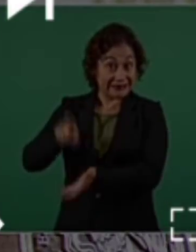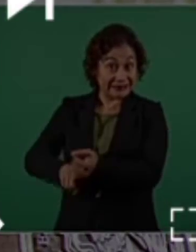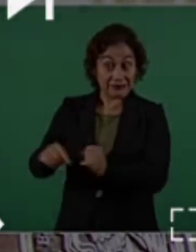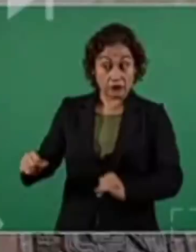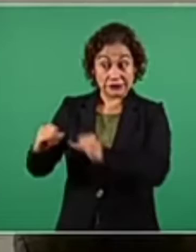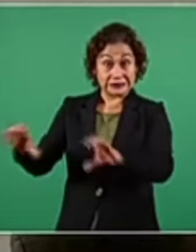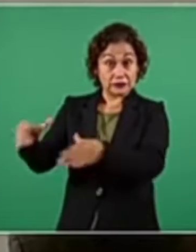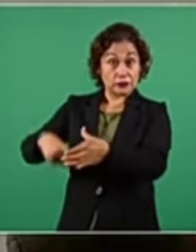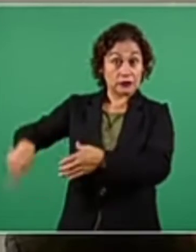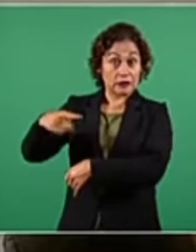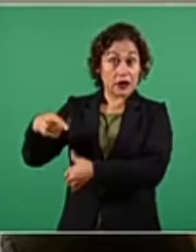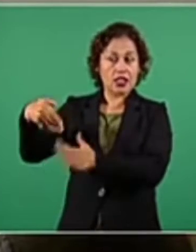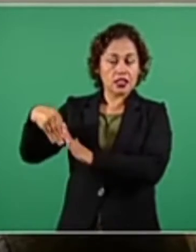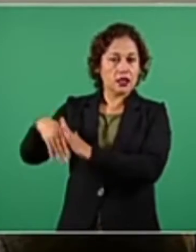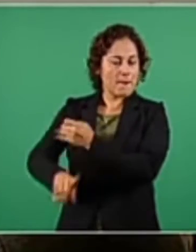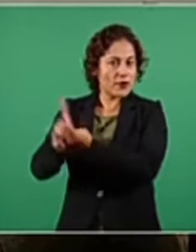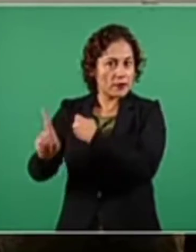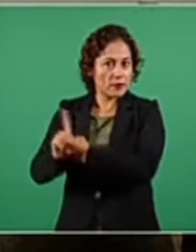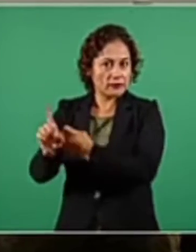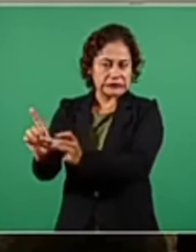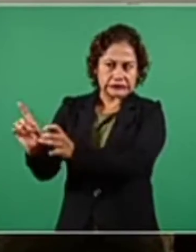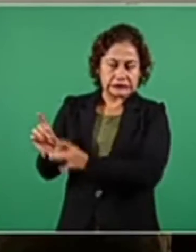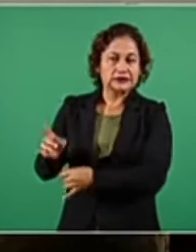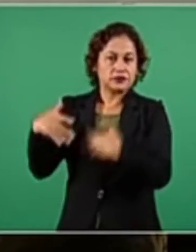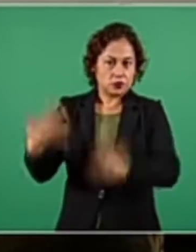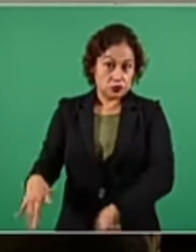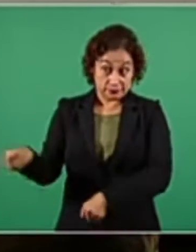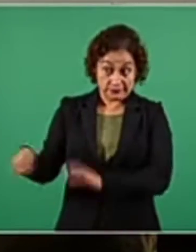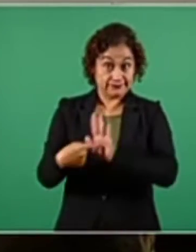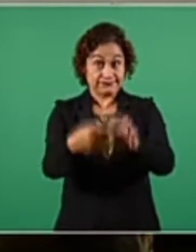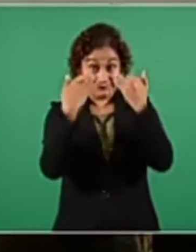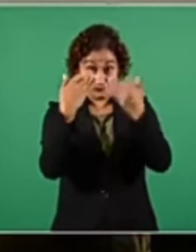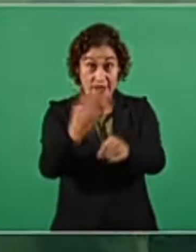en esta institución. ¿Y de por qué? De una reforma.